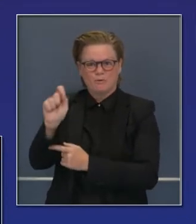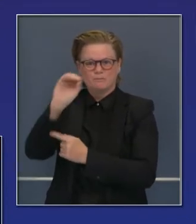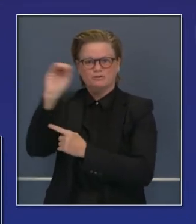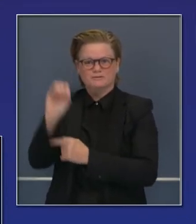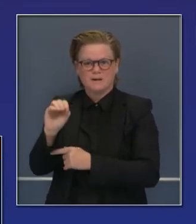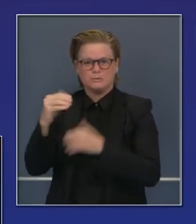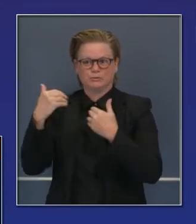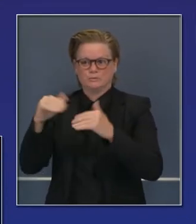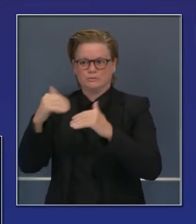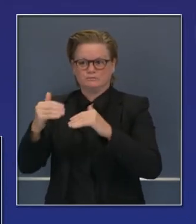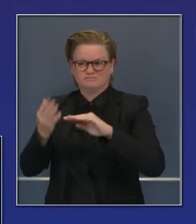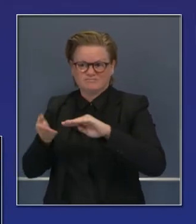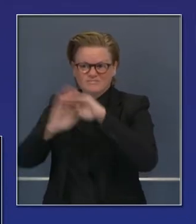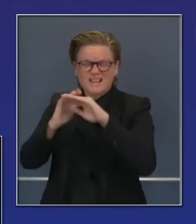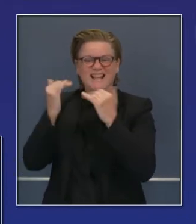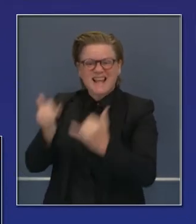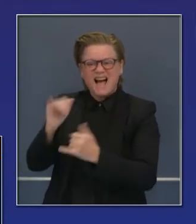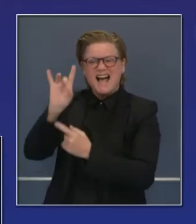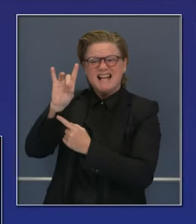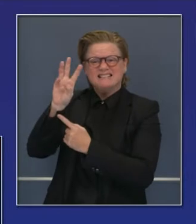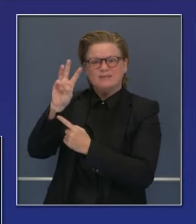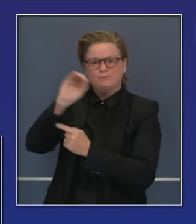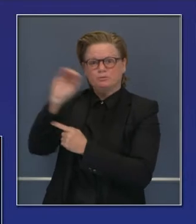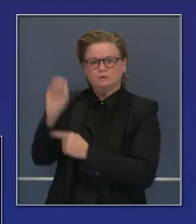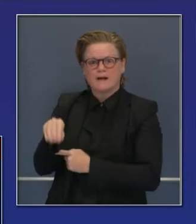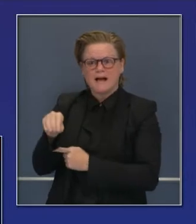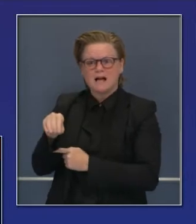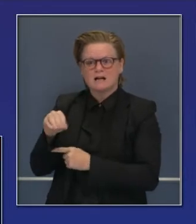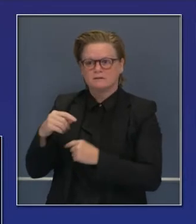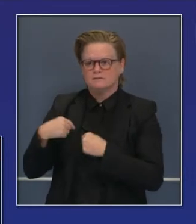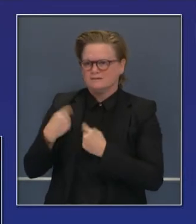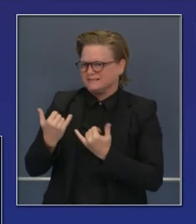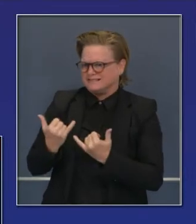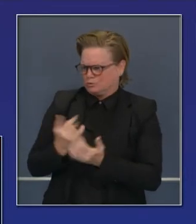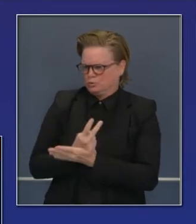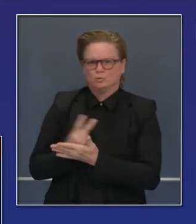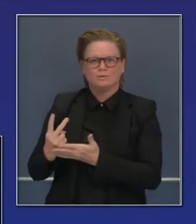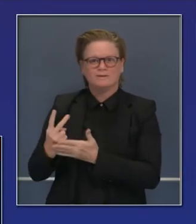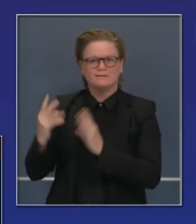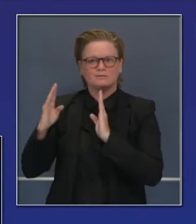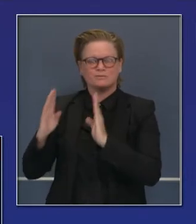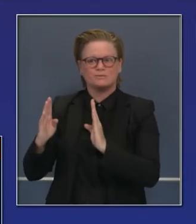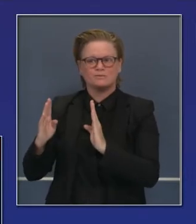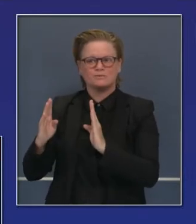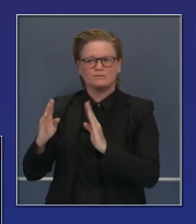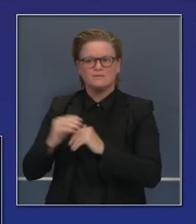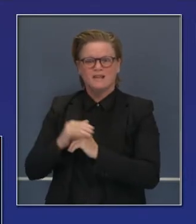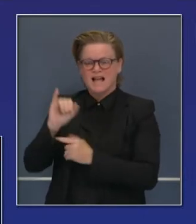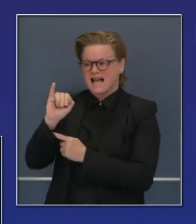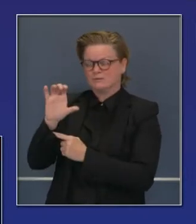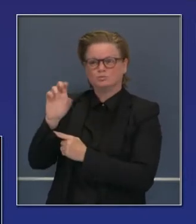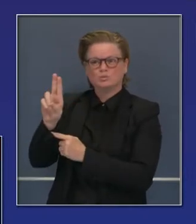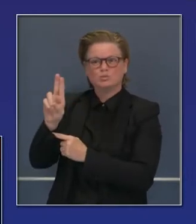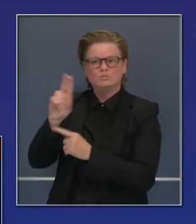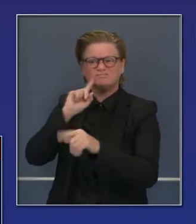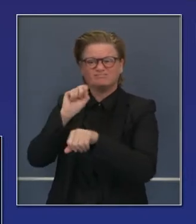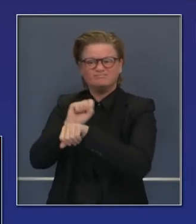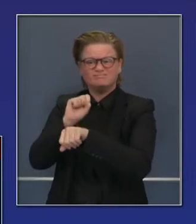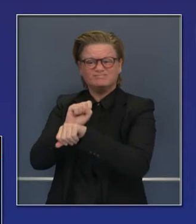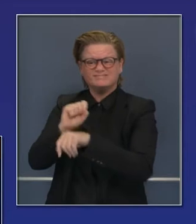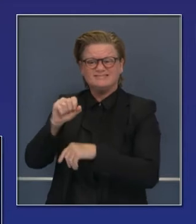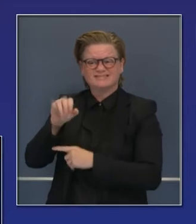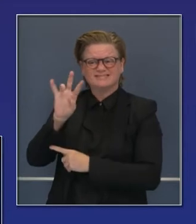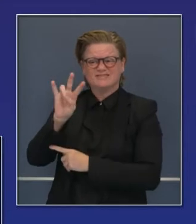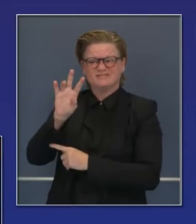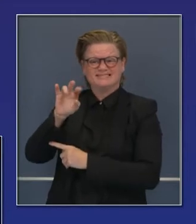alto. Hospitalizaciones han aumentado 86% solo en los últimos 14 días. Hemos ingresos a unidades de cuidados intensivos